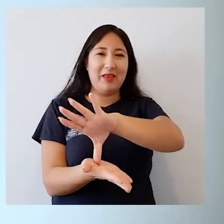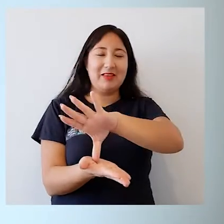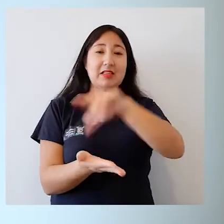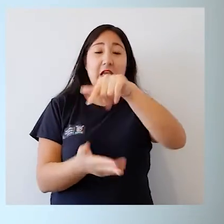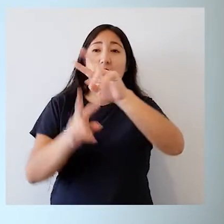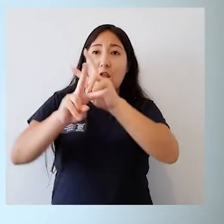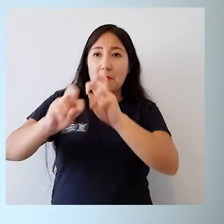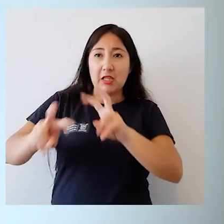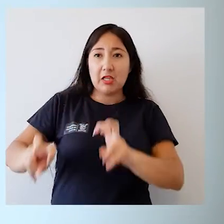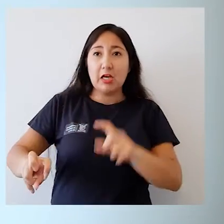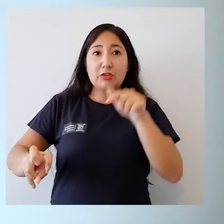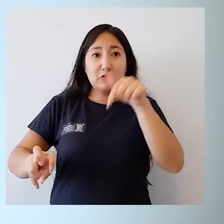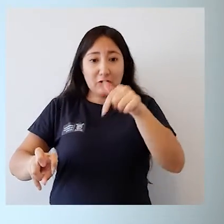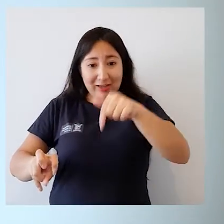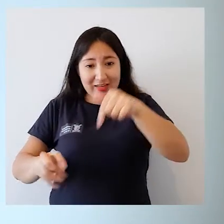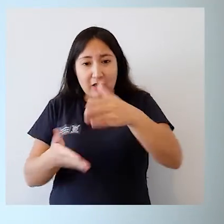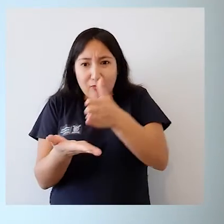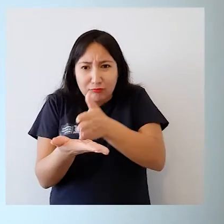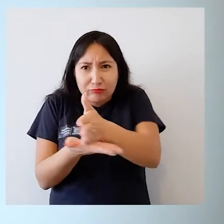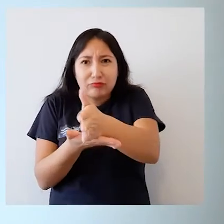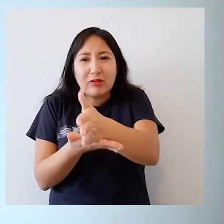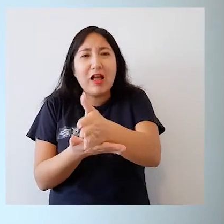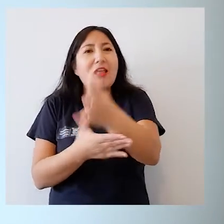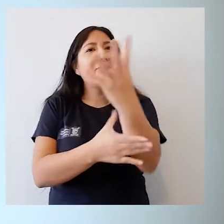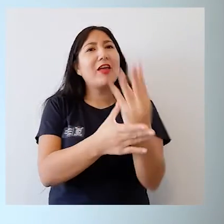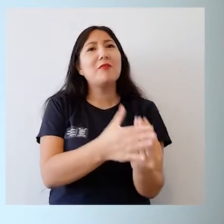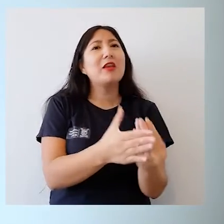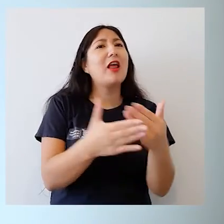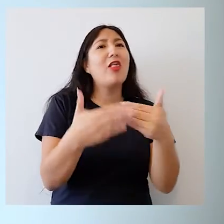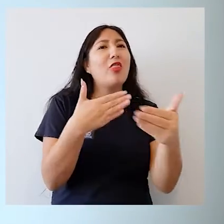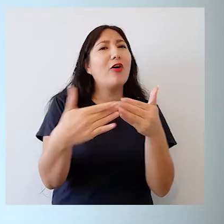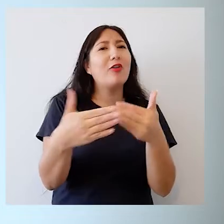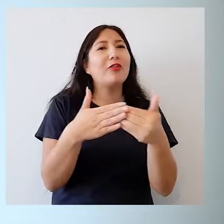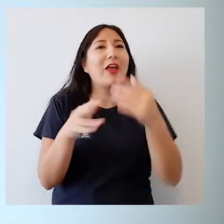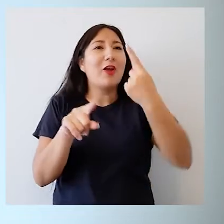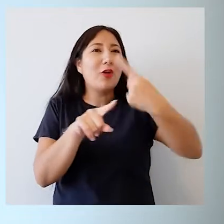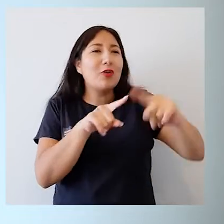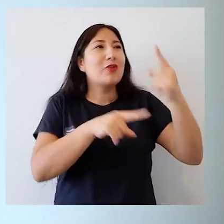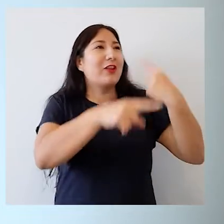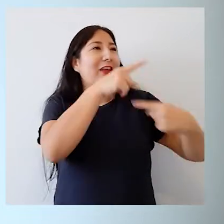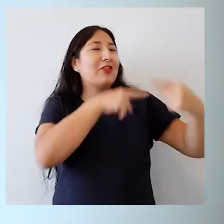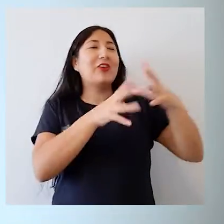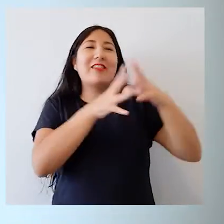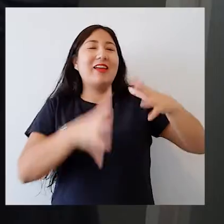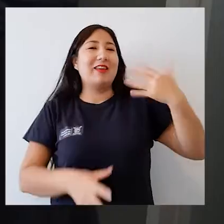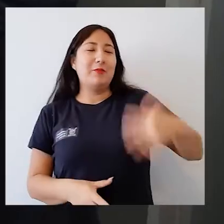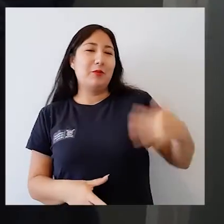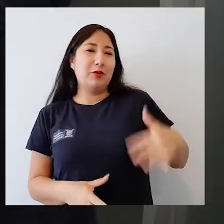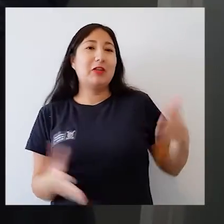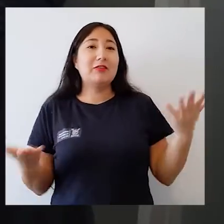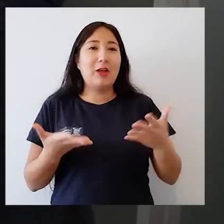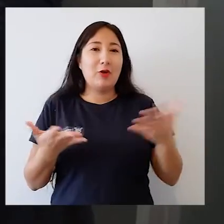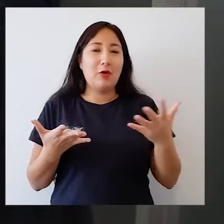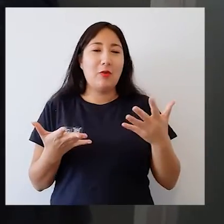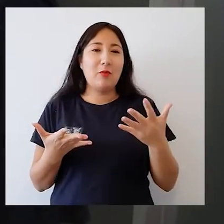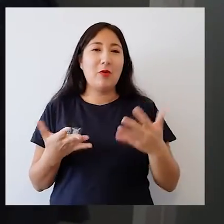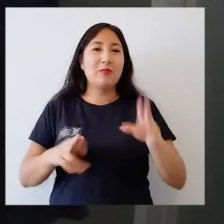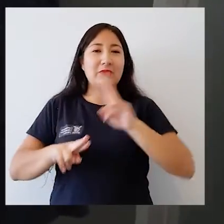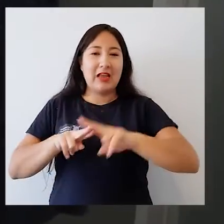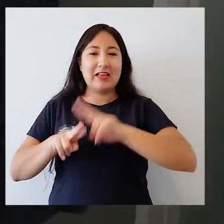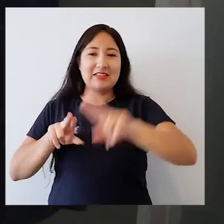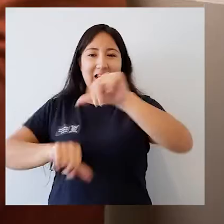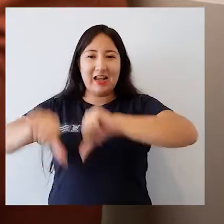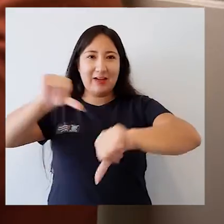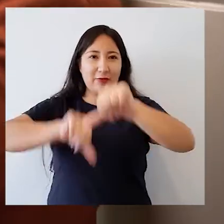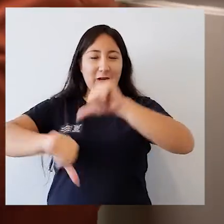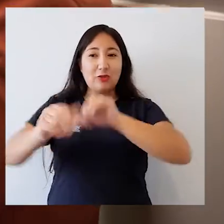probablemente las investigaciones que se hagan acá también culminen, ¿no es cierto?, quizás con otro hito tan importante como fue la instalación